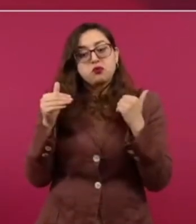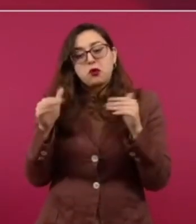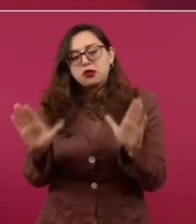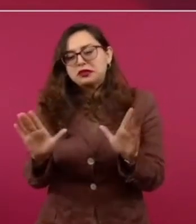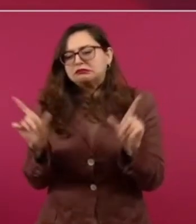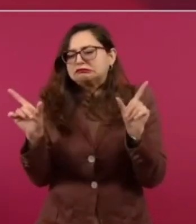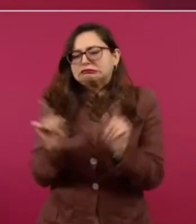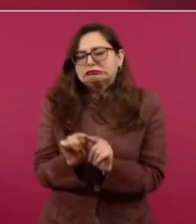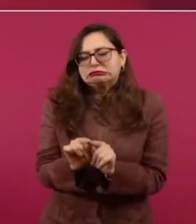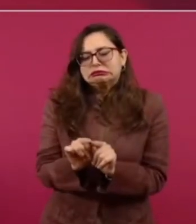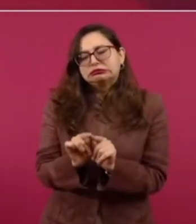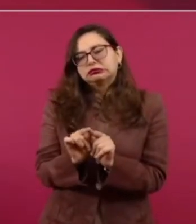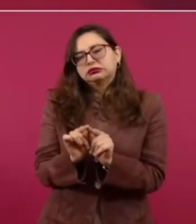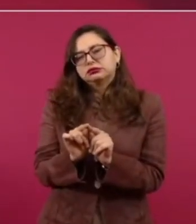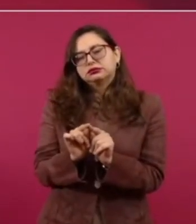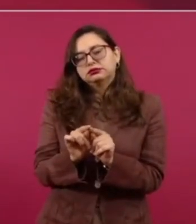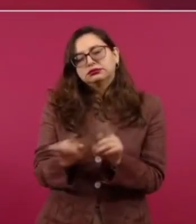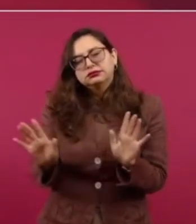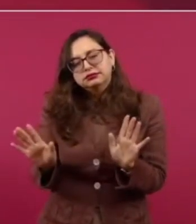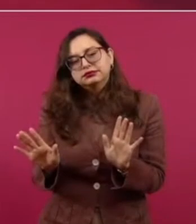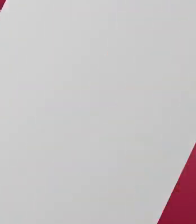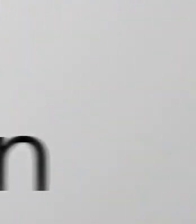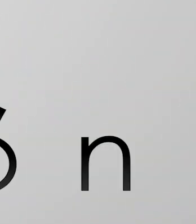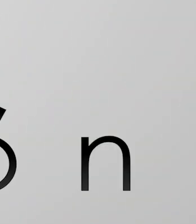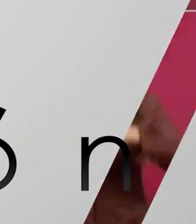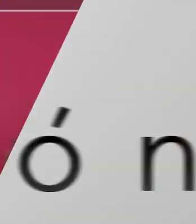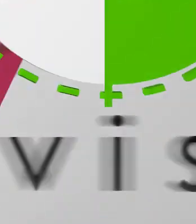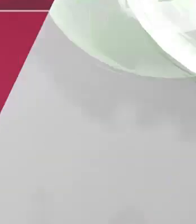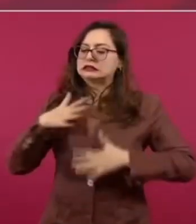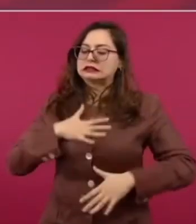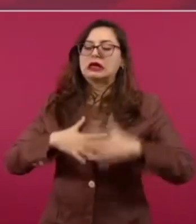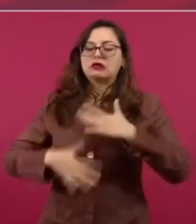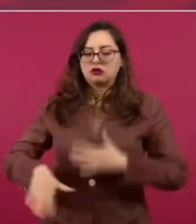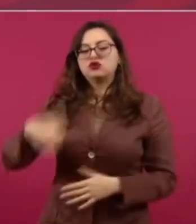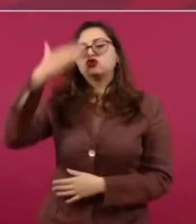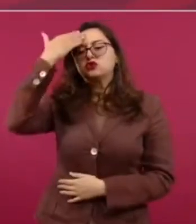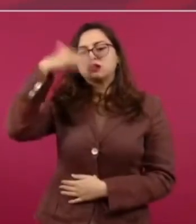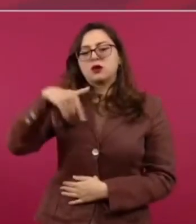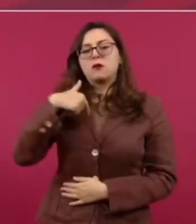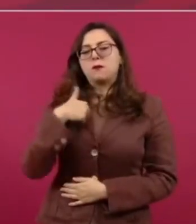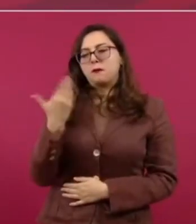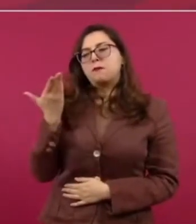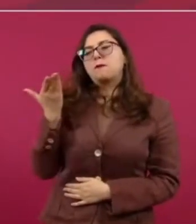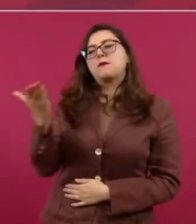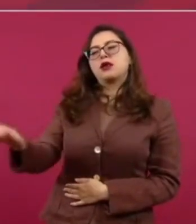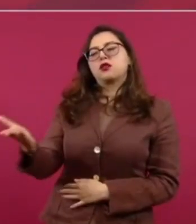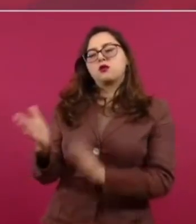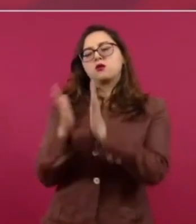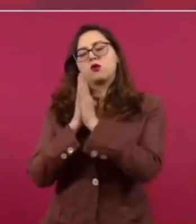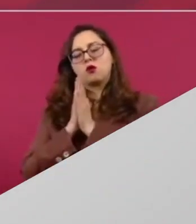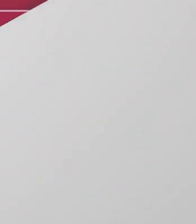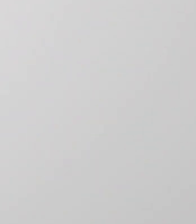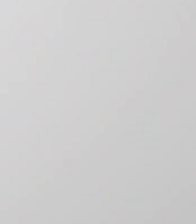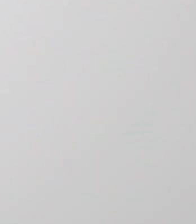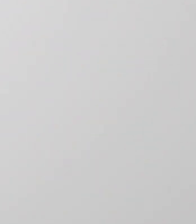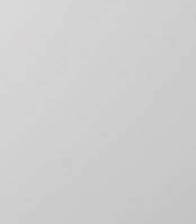y contribuir. Con la información de la redacción, para 90 grados, Sergio Reinel.